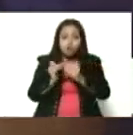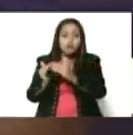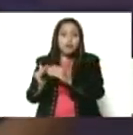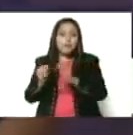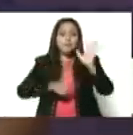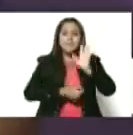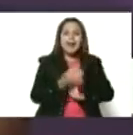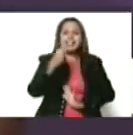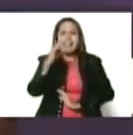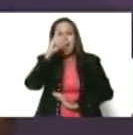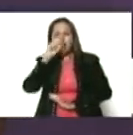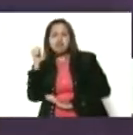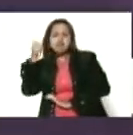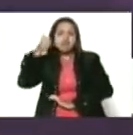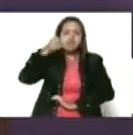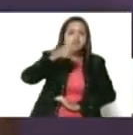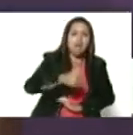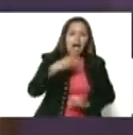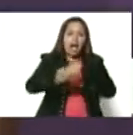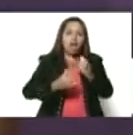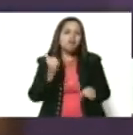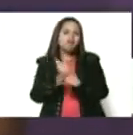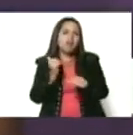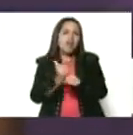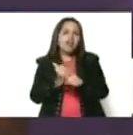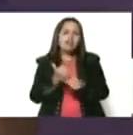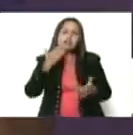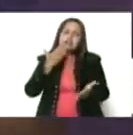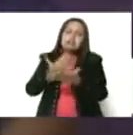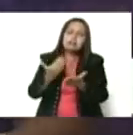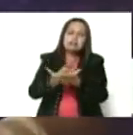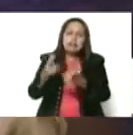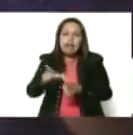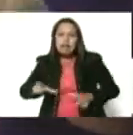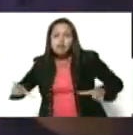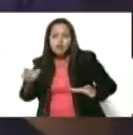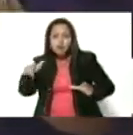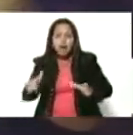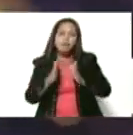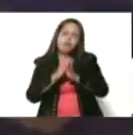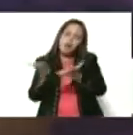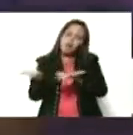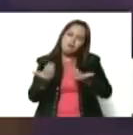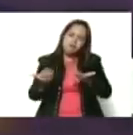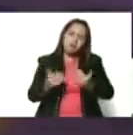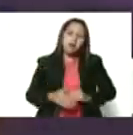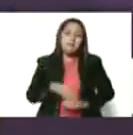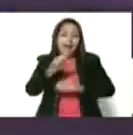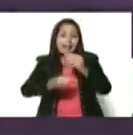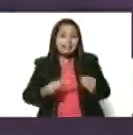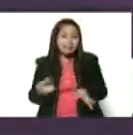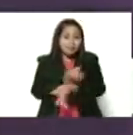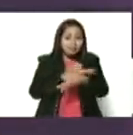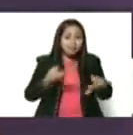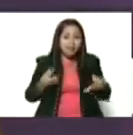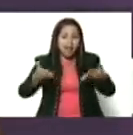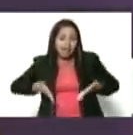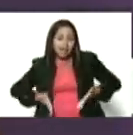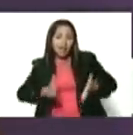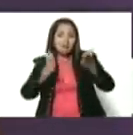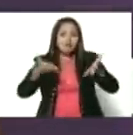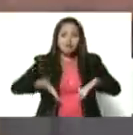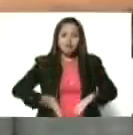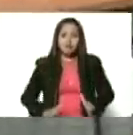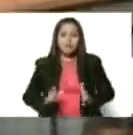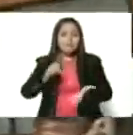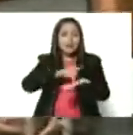más de tres años solicitando estos espacios, Presidente, para hacer y concretar por fin la ruta materna de la parroquia